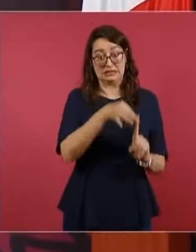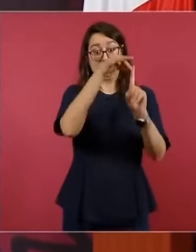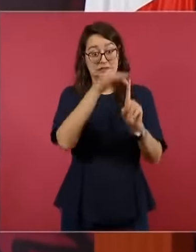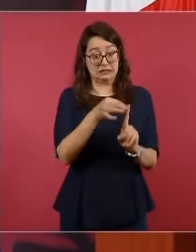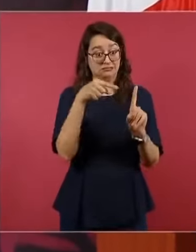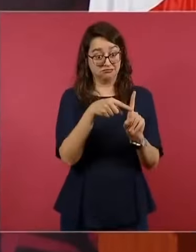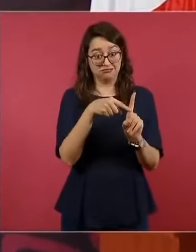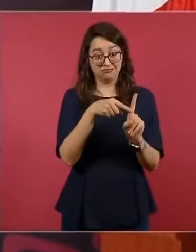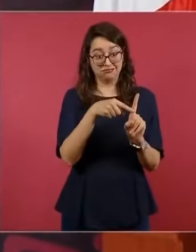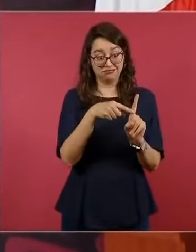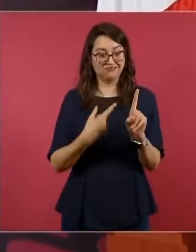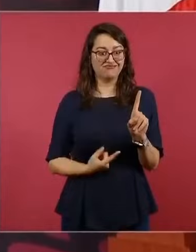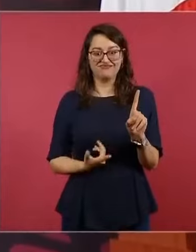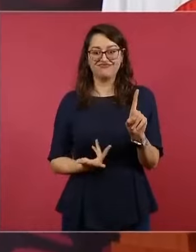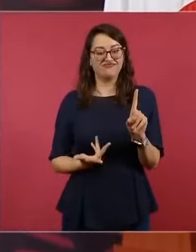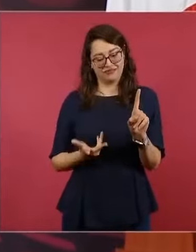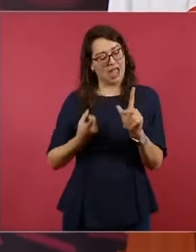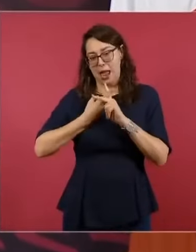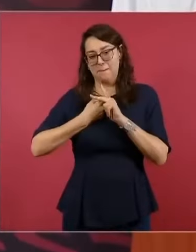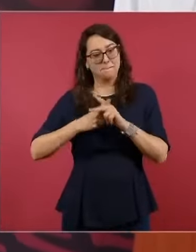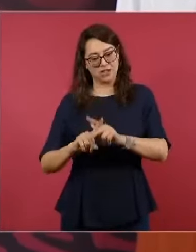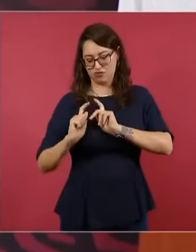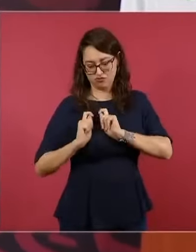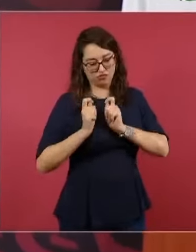empieza la transición.